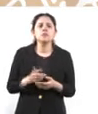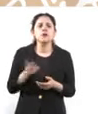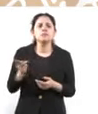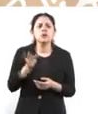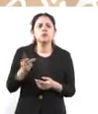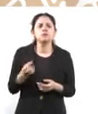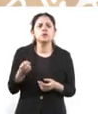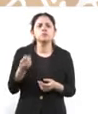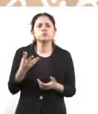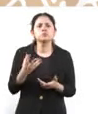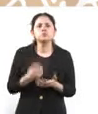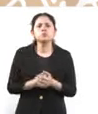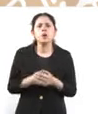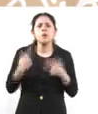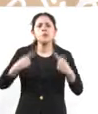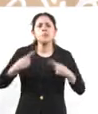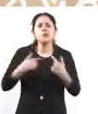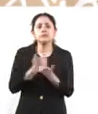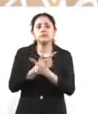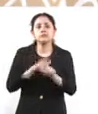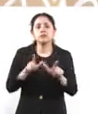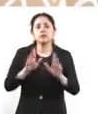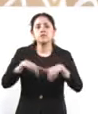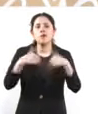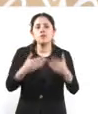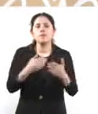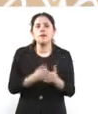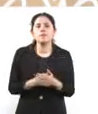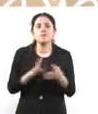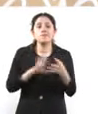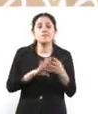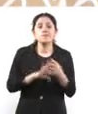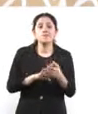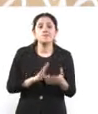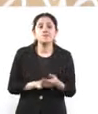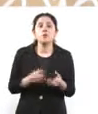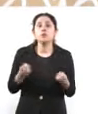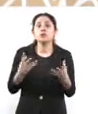su juicio en libertad en la Ciudad de México? Más de 200 mil.